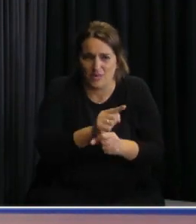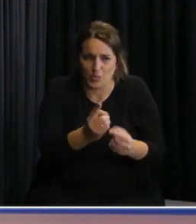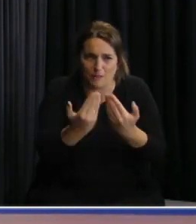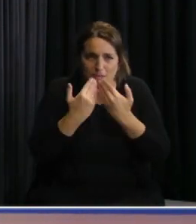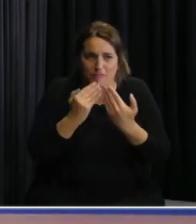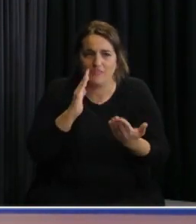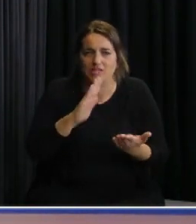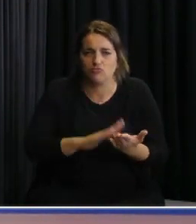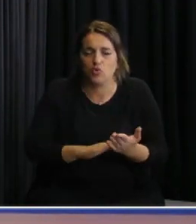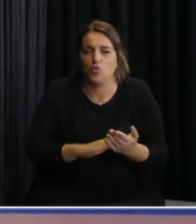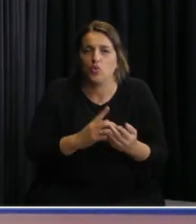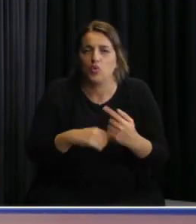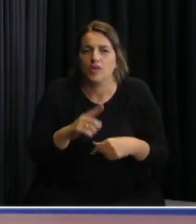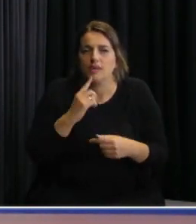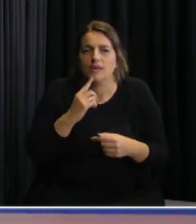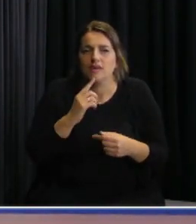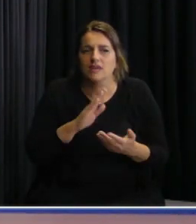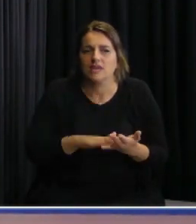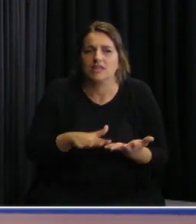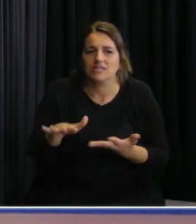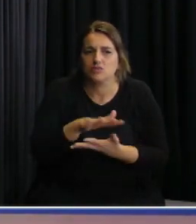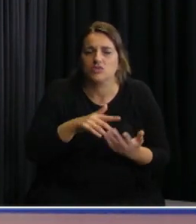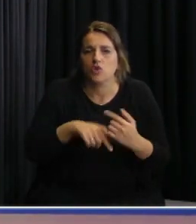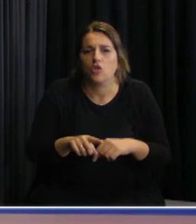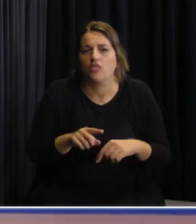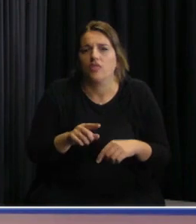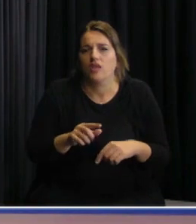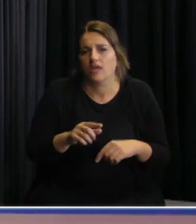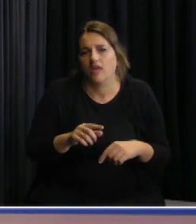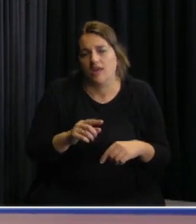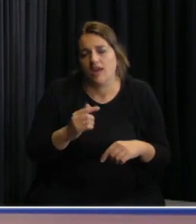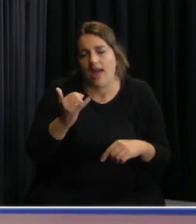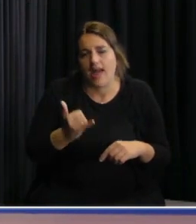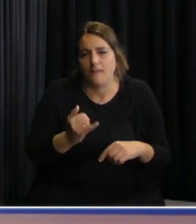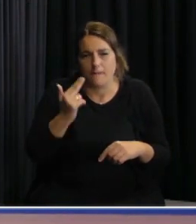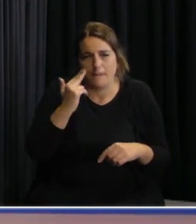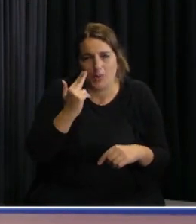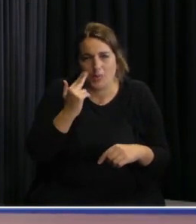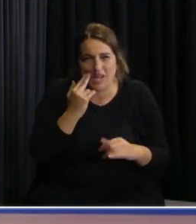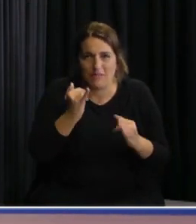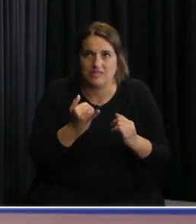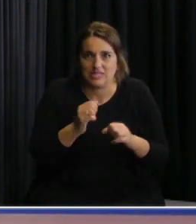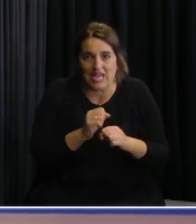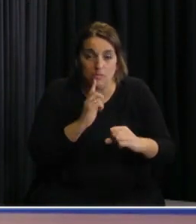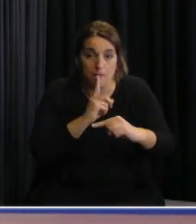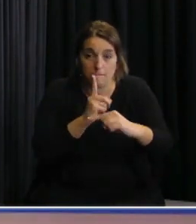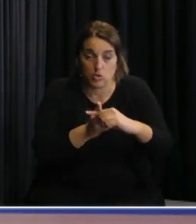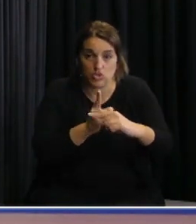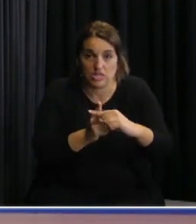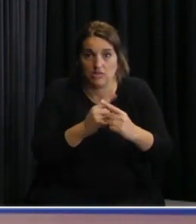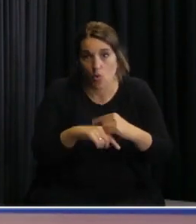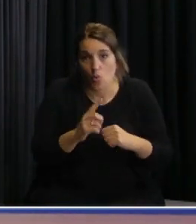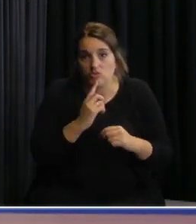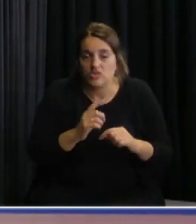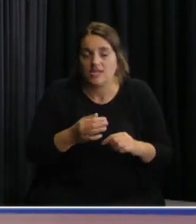preguntabas la intervención sanitaria de estos centros donde hubo problemas y se detectaron positivos y hubo un hisopado